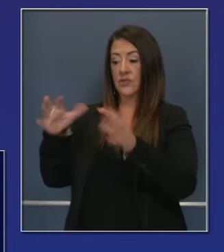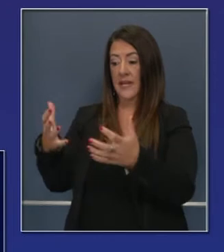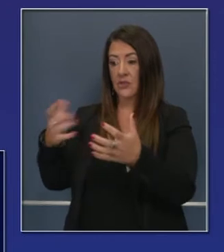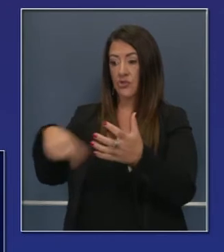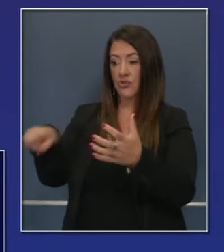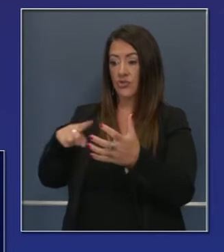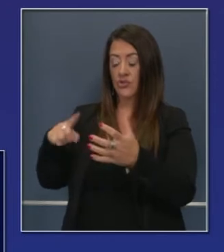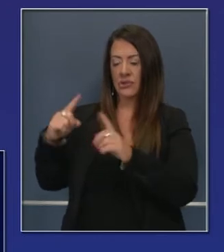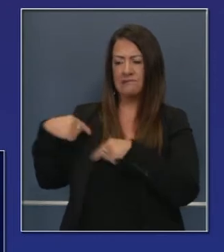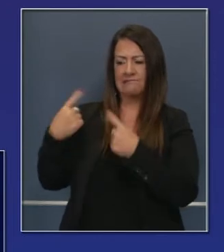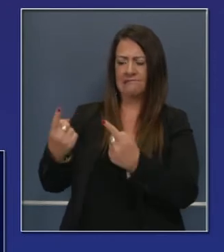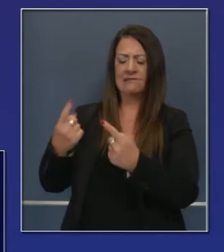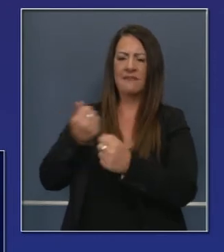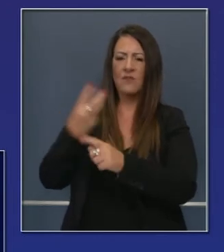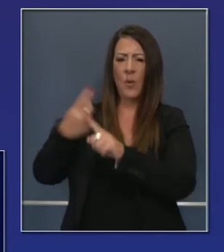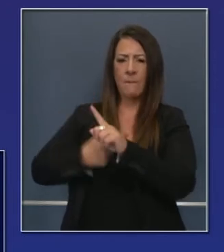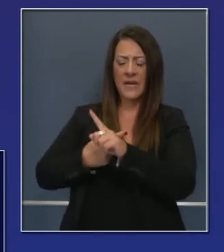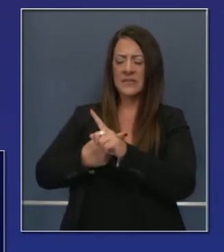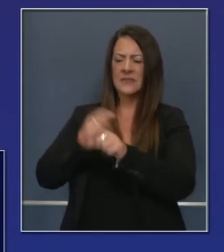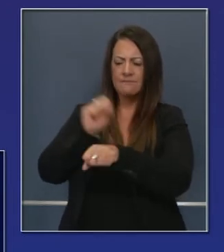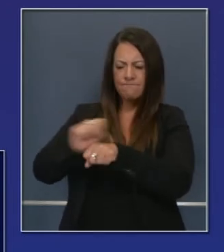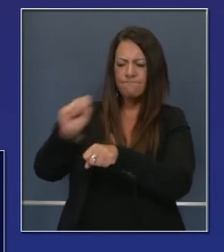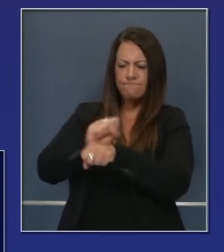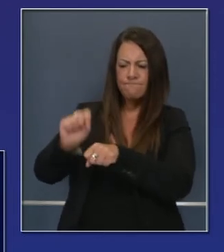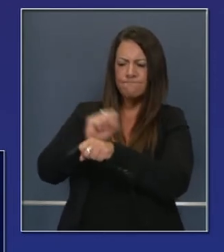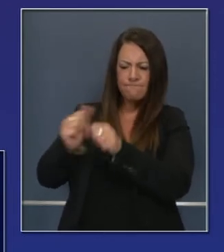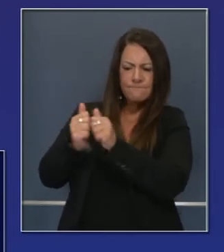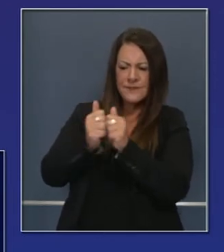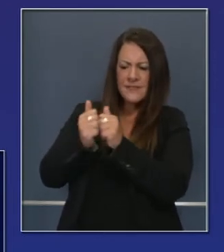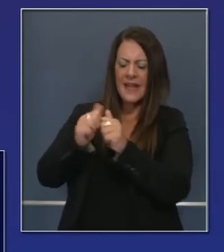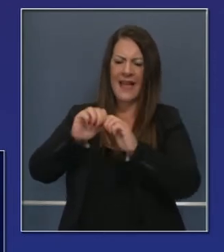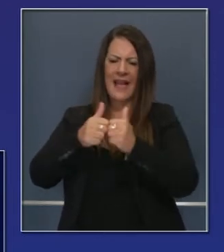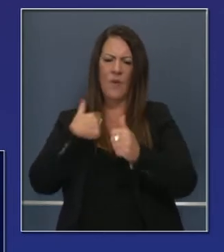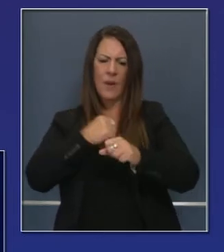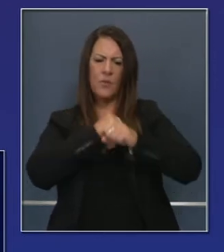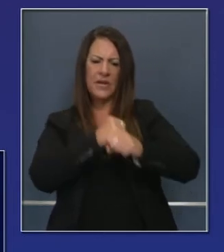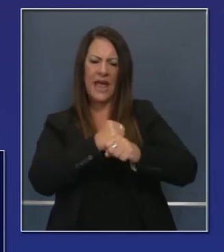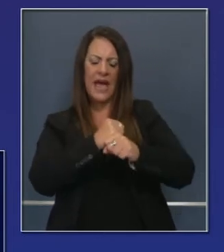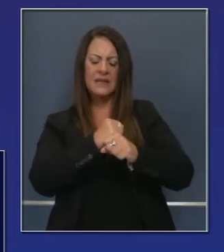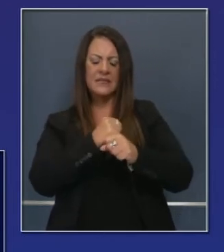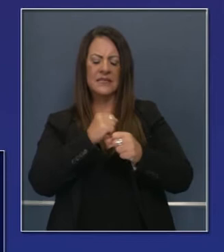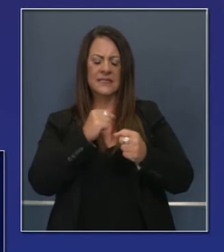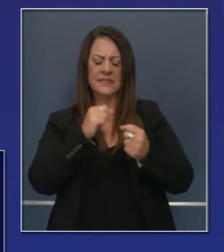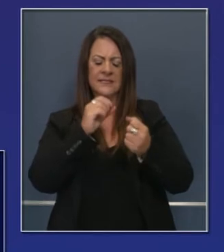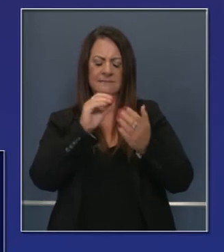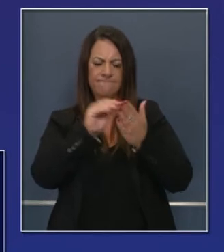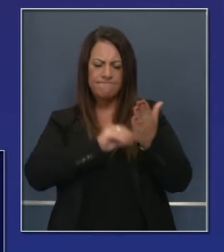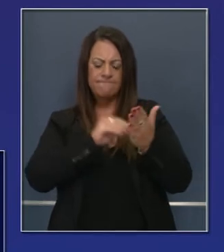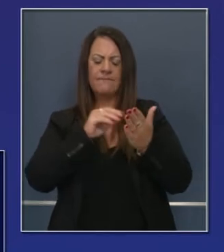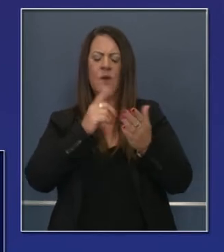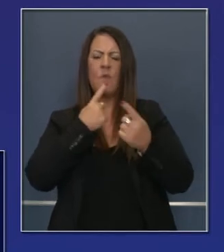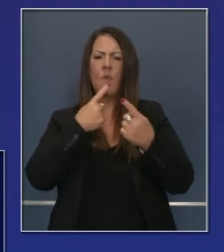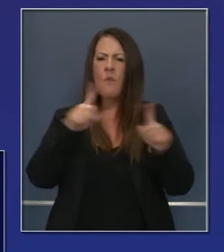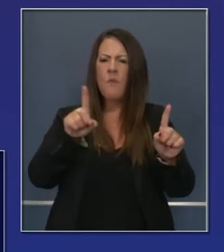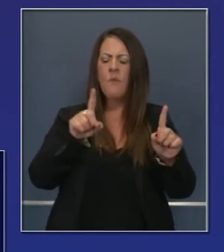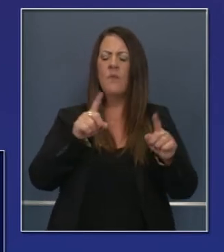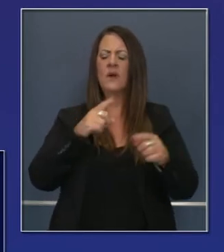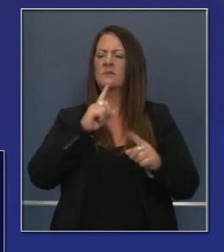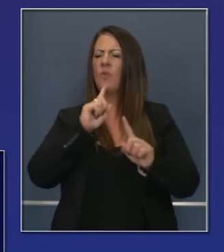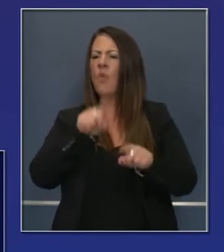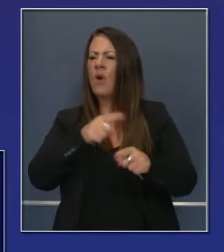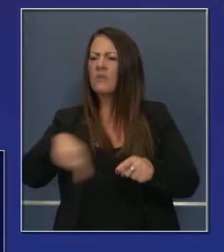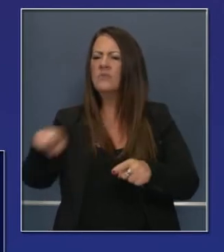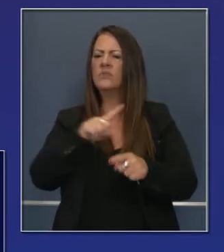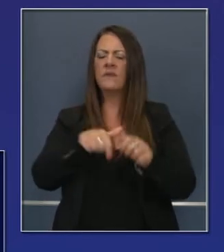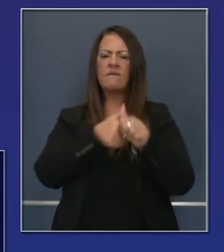a lo largo de los últimos meses, hemos preparado un número de medidas acerca de órdenes